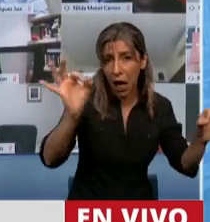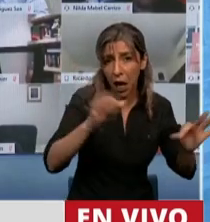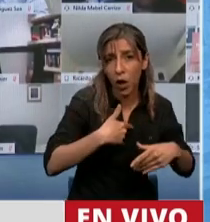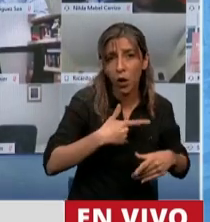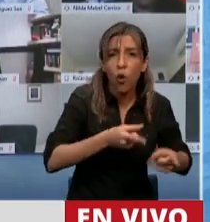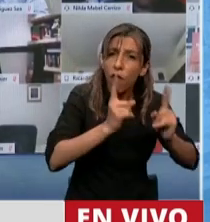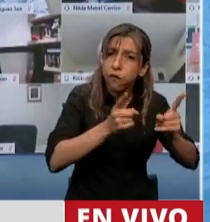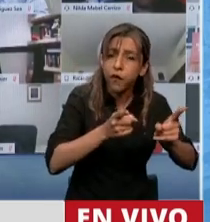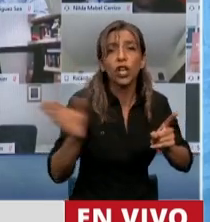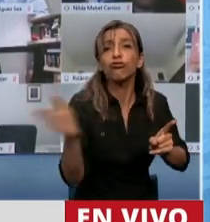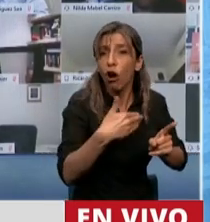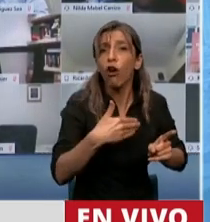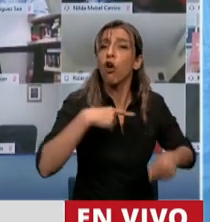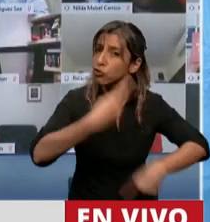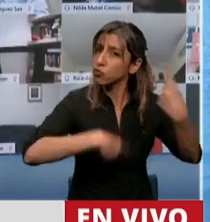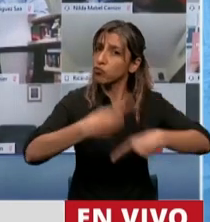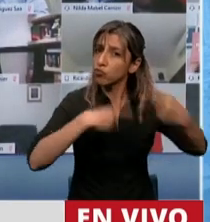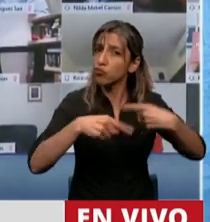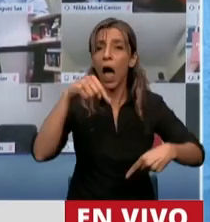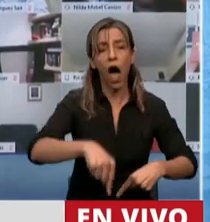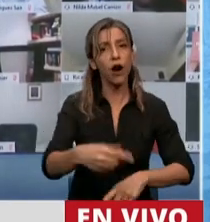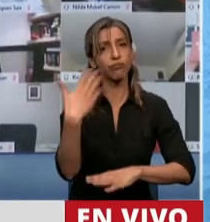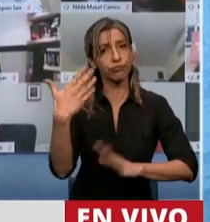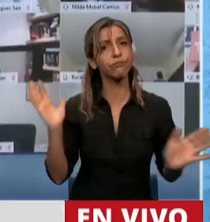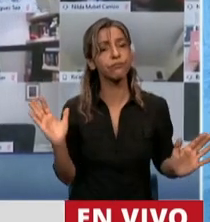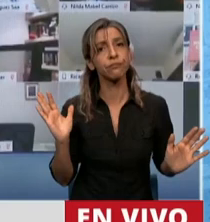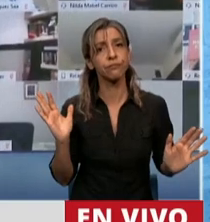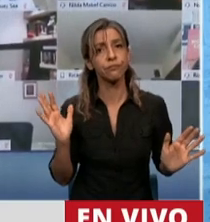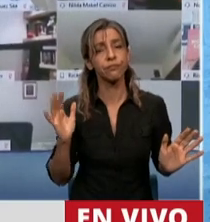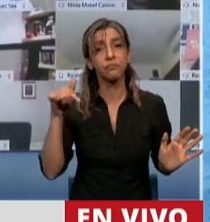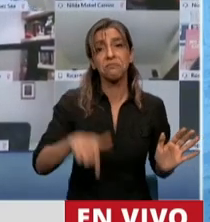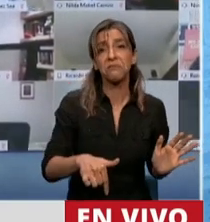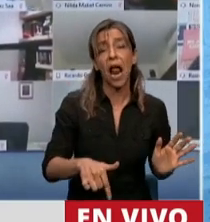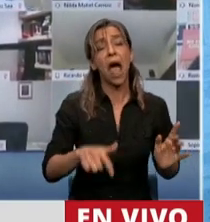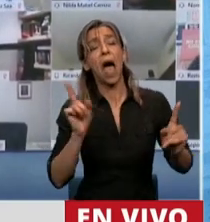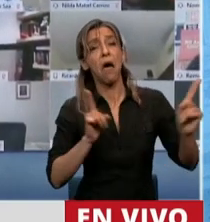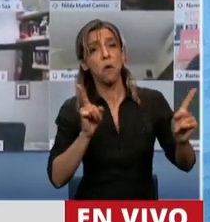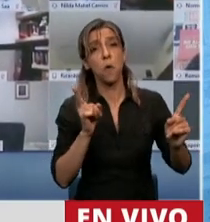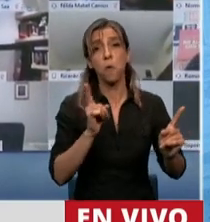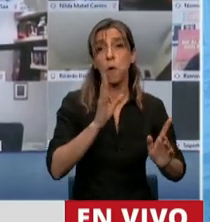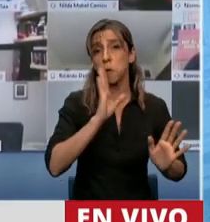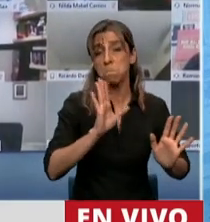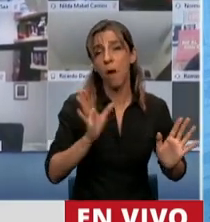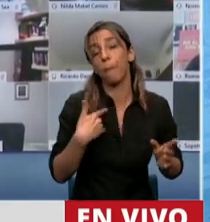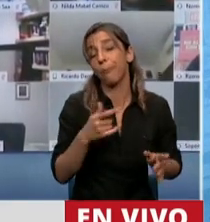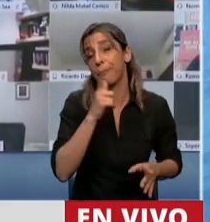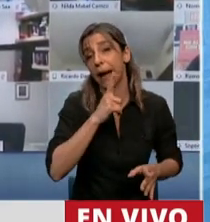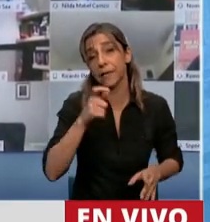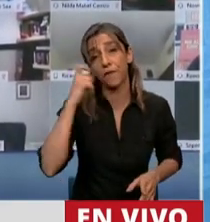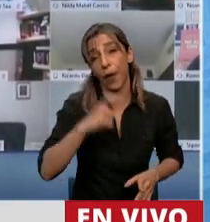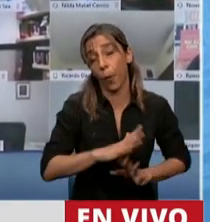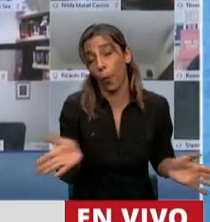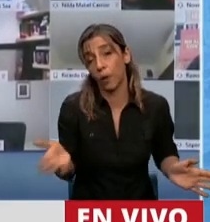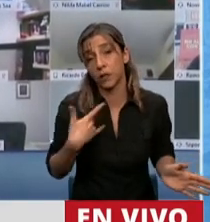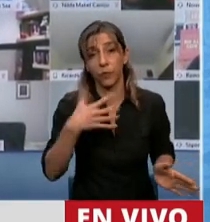la instancia oral todas algunas no se tratan porque es tan vergonzoso el armado de la causa que ya no tienen ni cara para